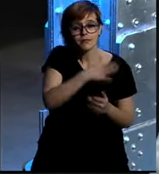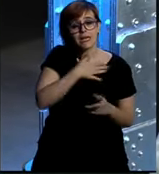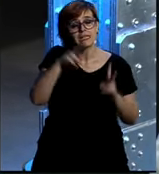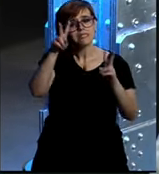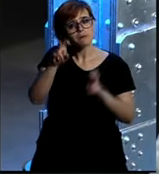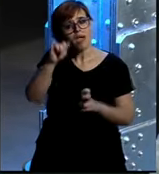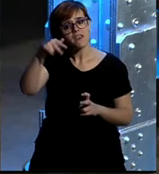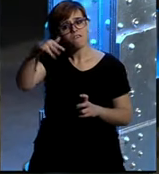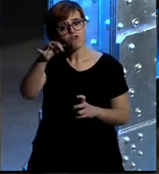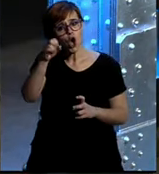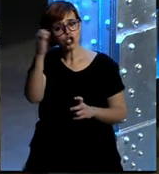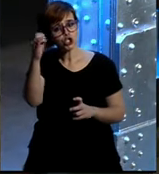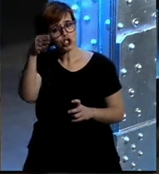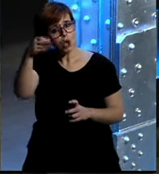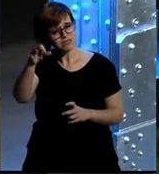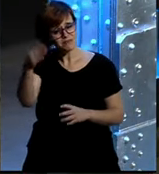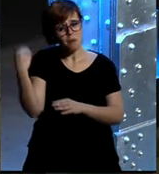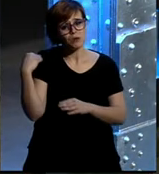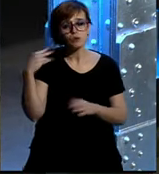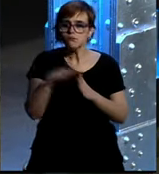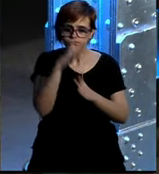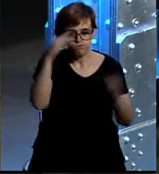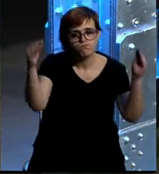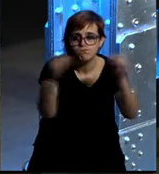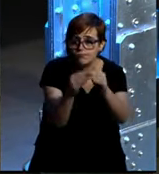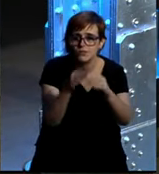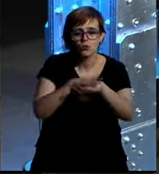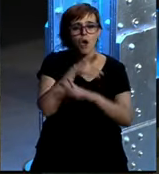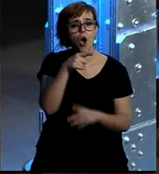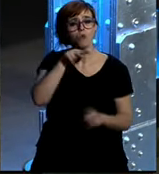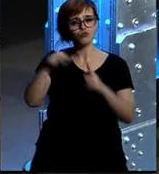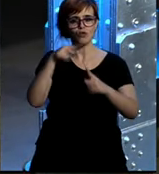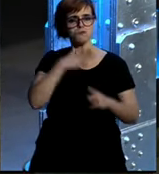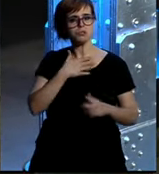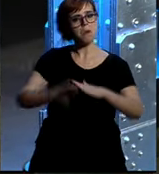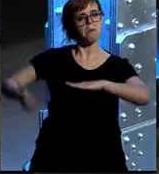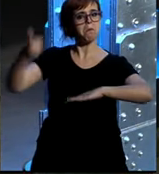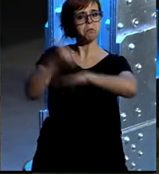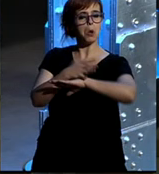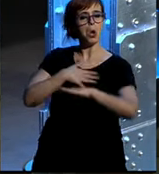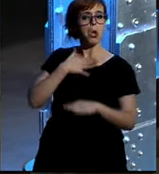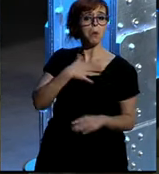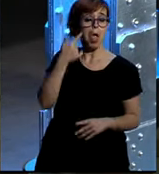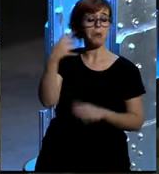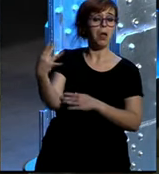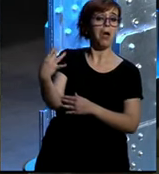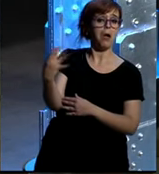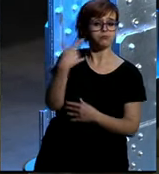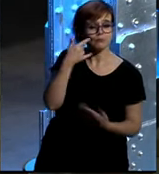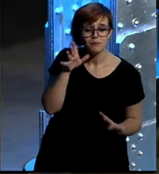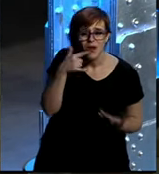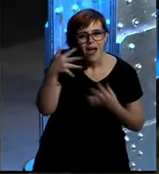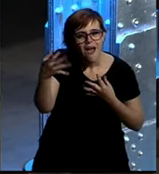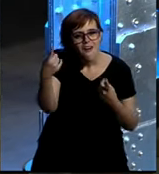Infojobs estoy muy de acuerdo contigo tienen una posición dominante se sienten muy cómodos y a lo mejor no se sienten con la